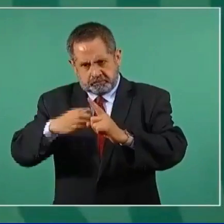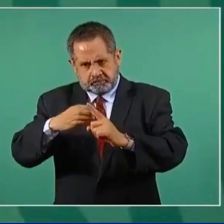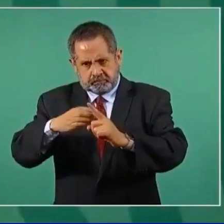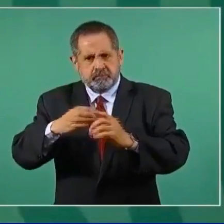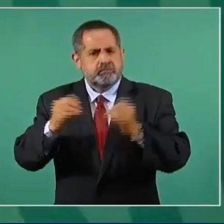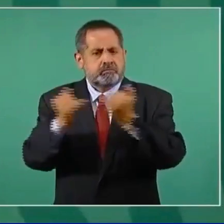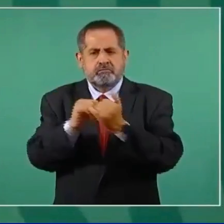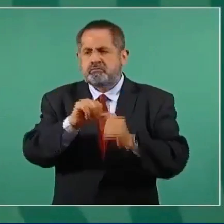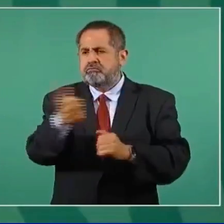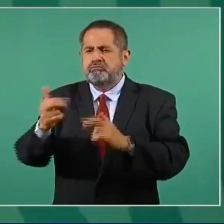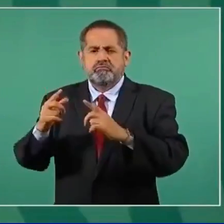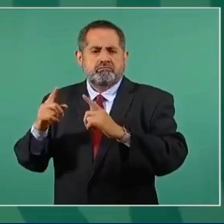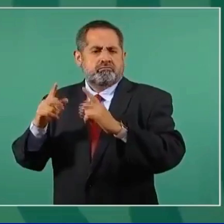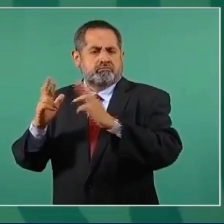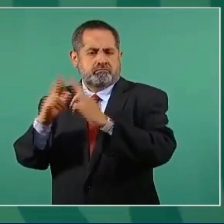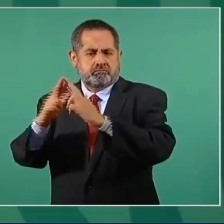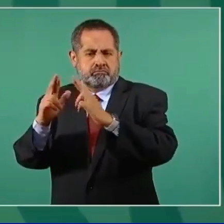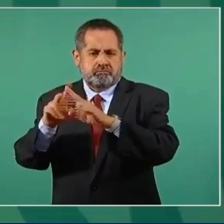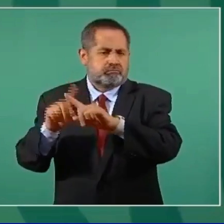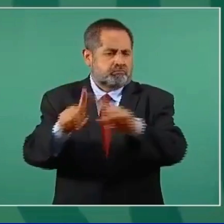con todas las iglesias.